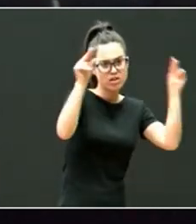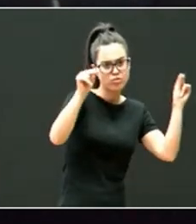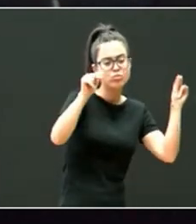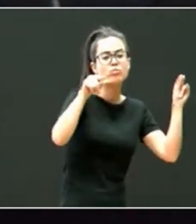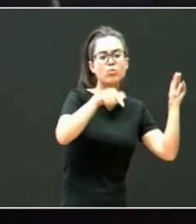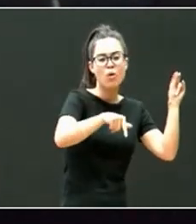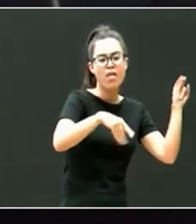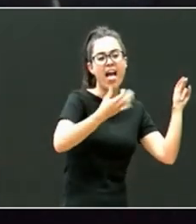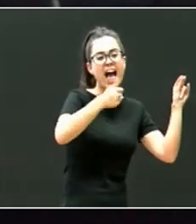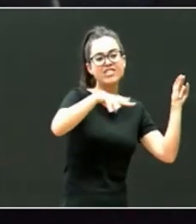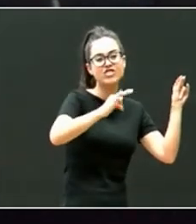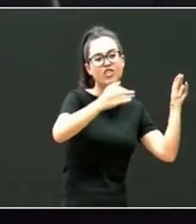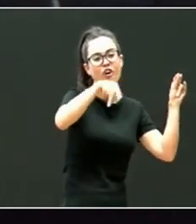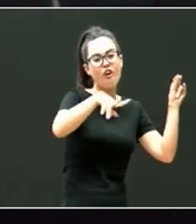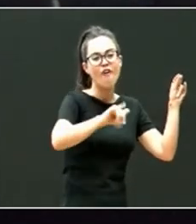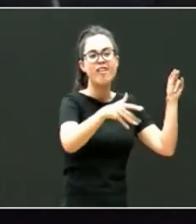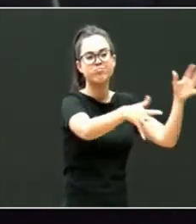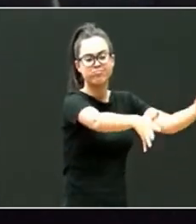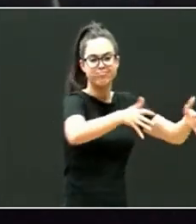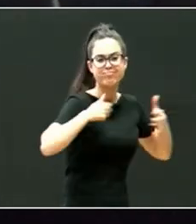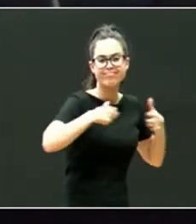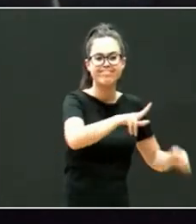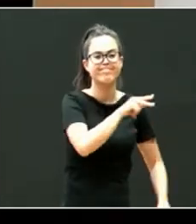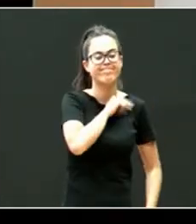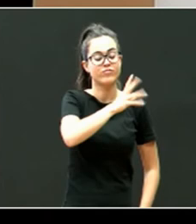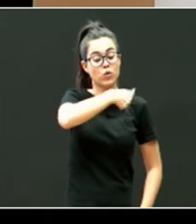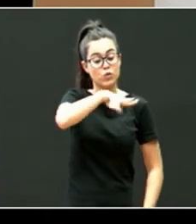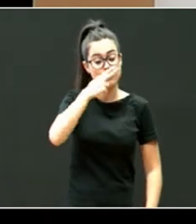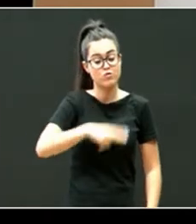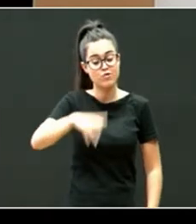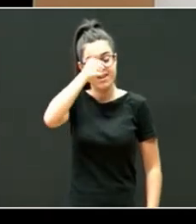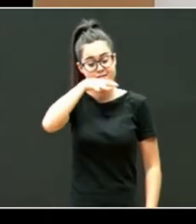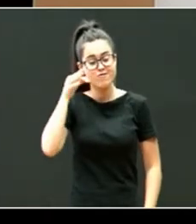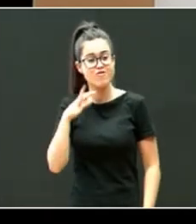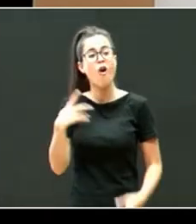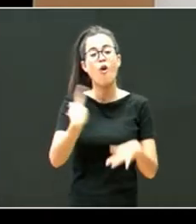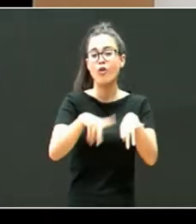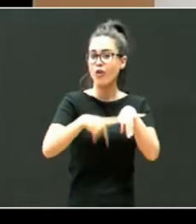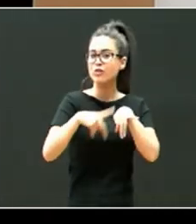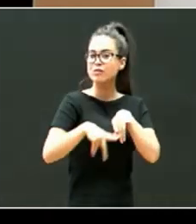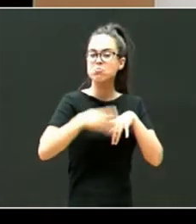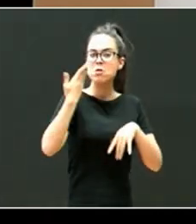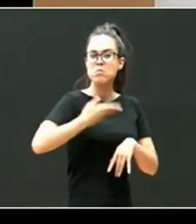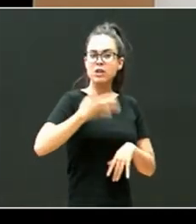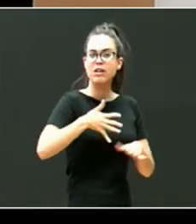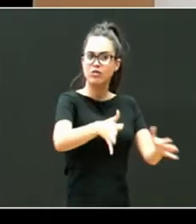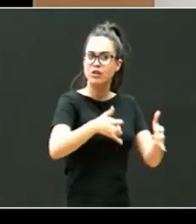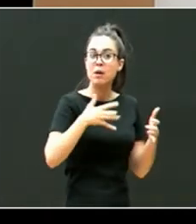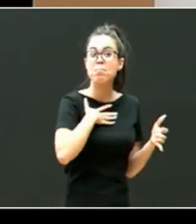Piedra que es nuestro niño nuestros niños pueden llegar a hacer cosas grandes si cuentan un equipo alrededor